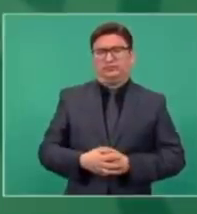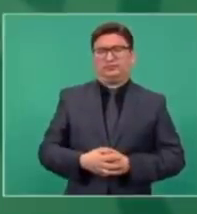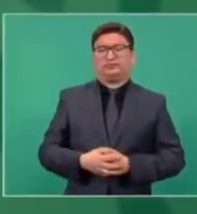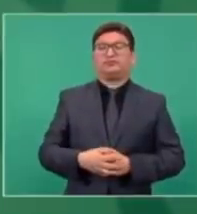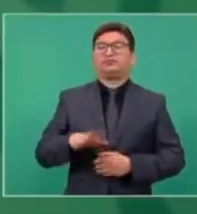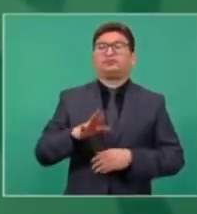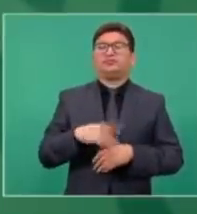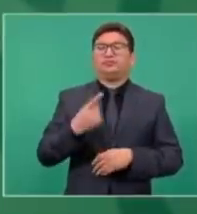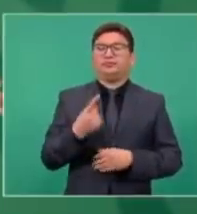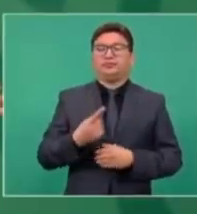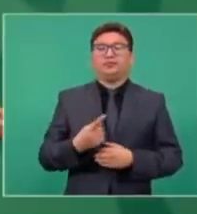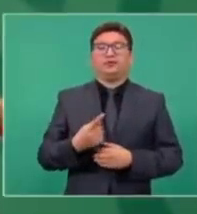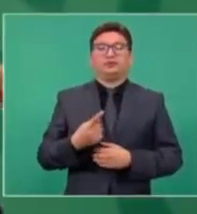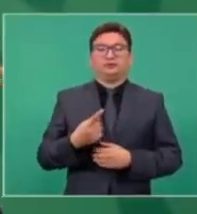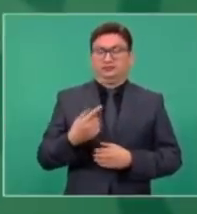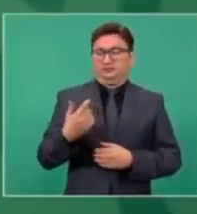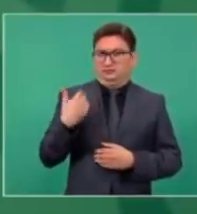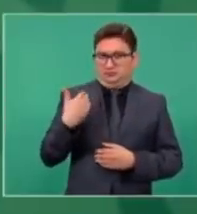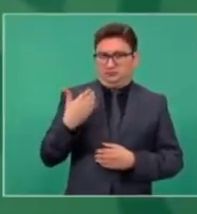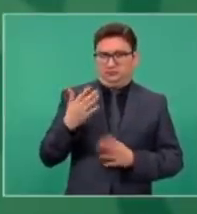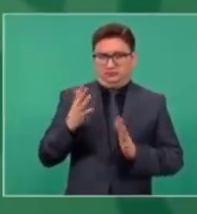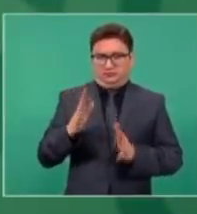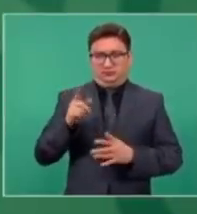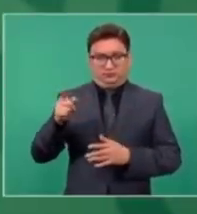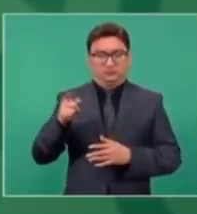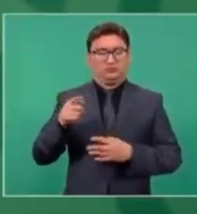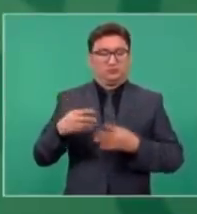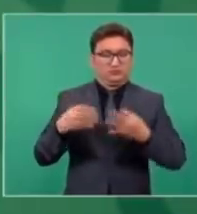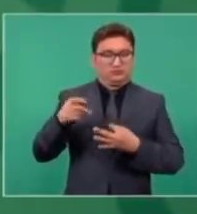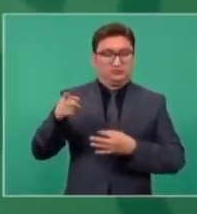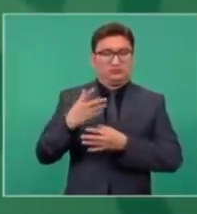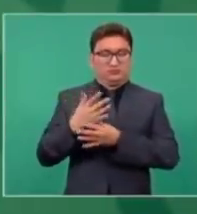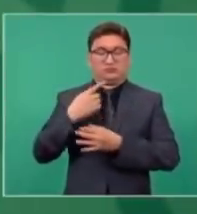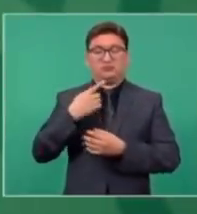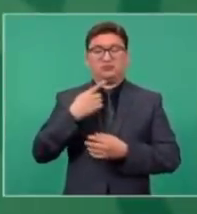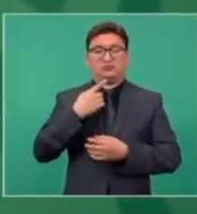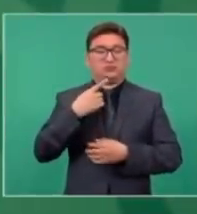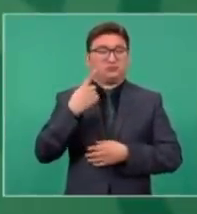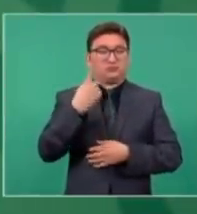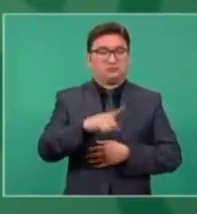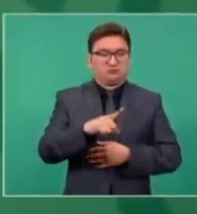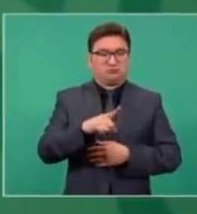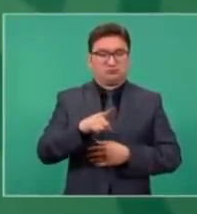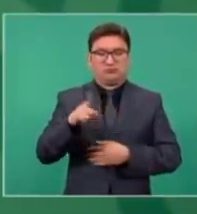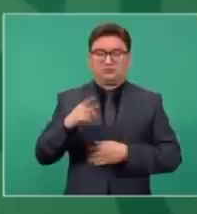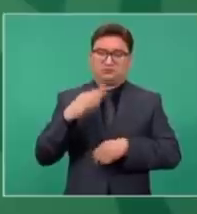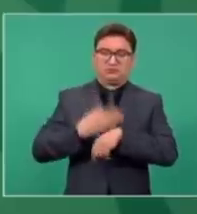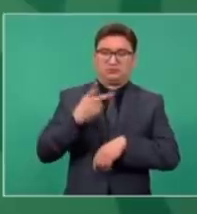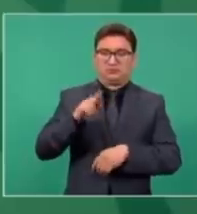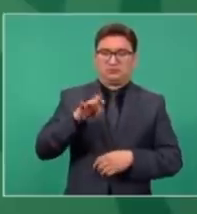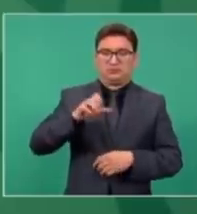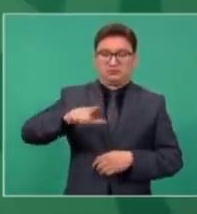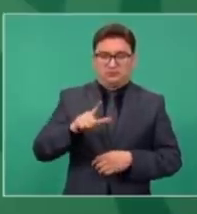aceptó el legislador que presentó esta denuncia penal,